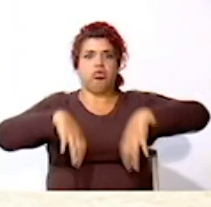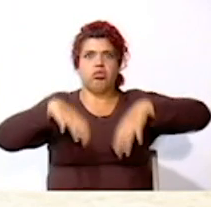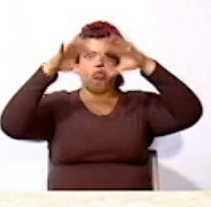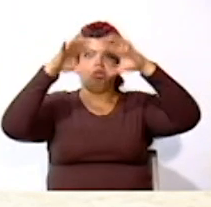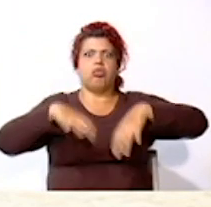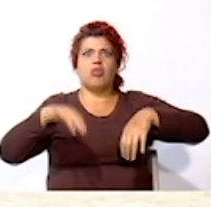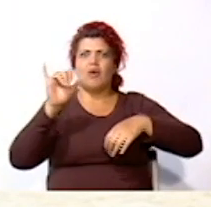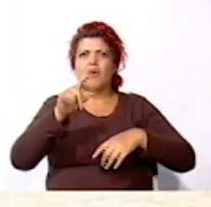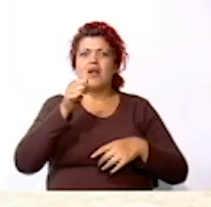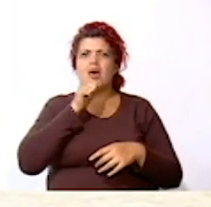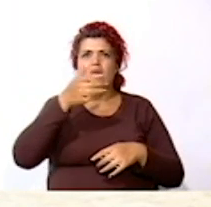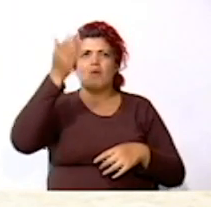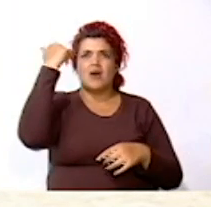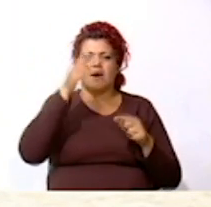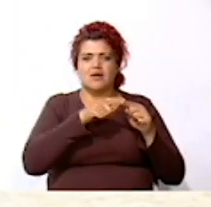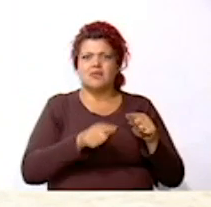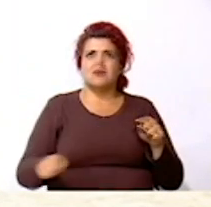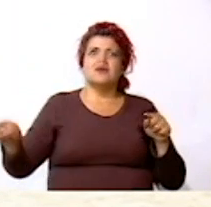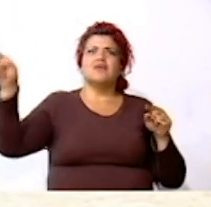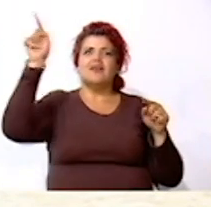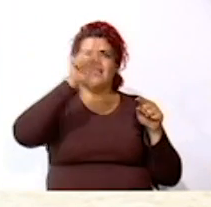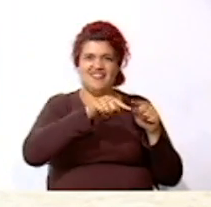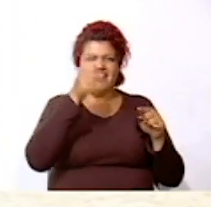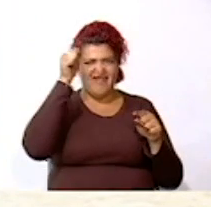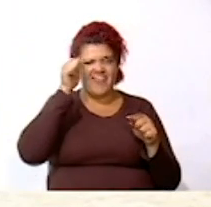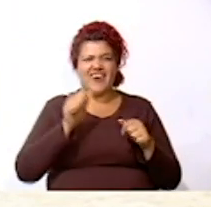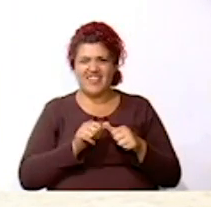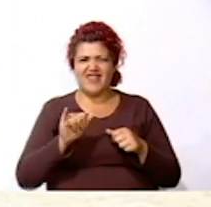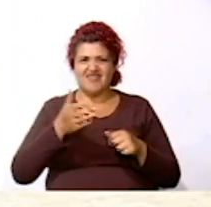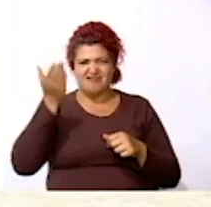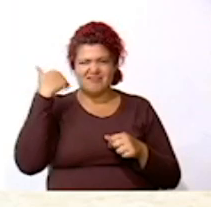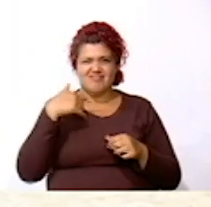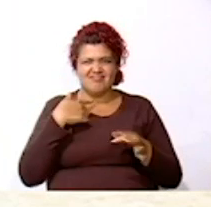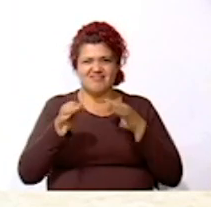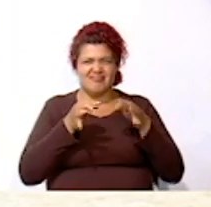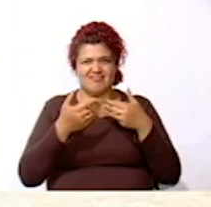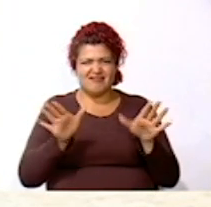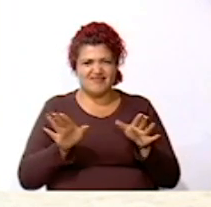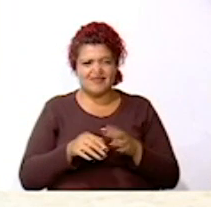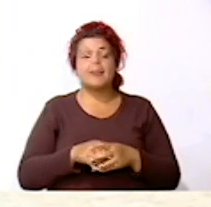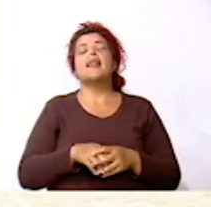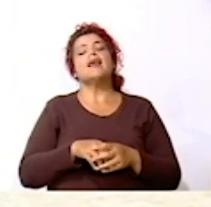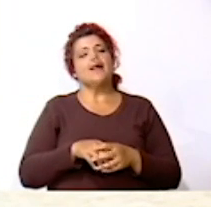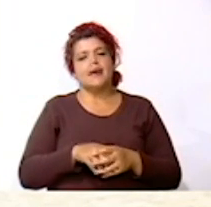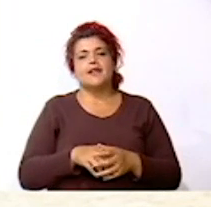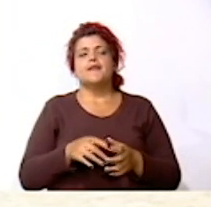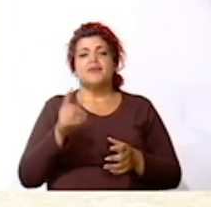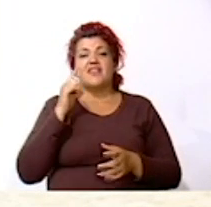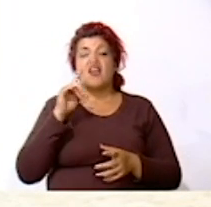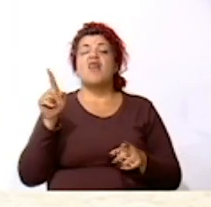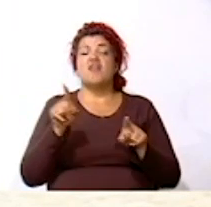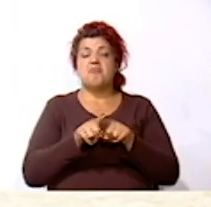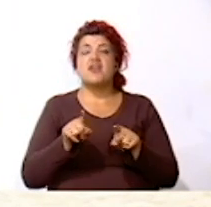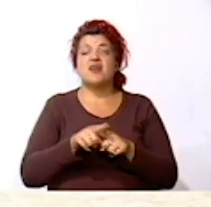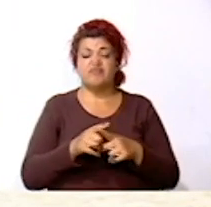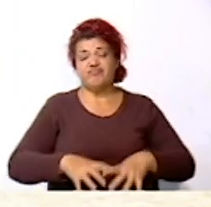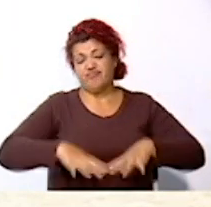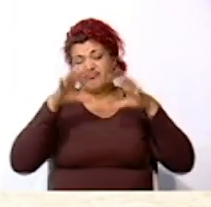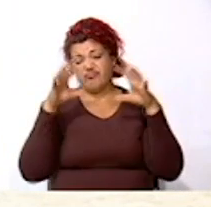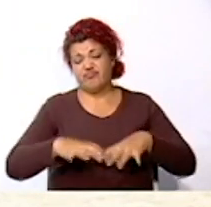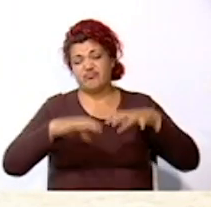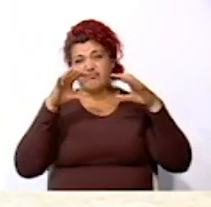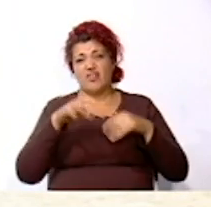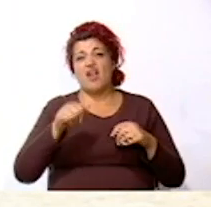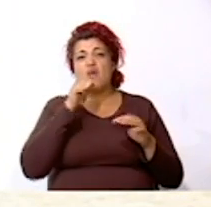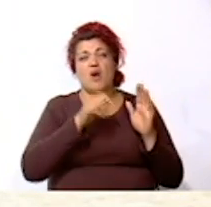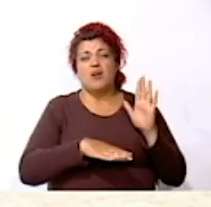ciclo hidrológico que vimos en programas anteriores También tenemos inundaciones Las inundaciones